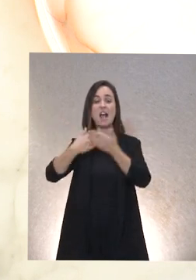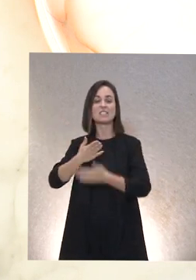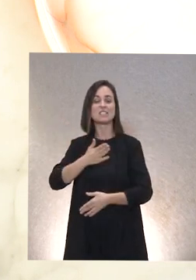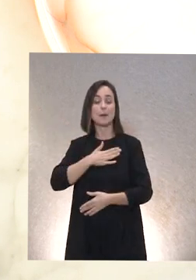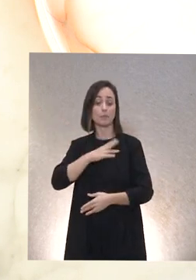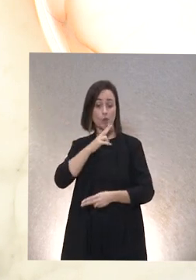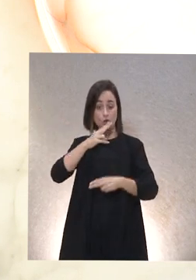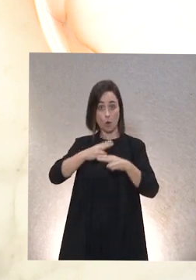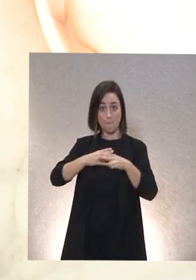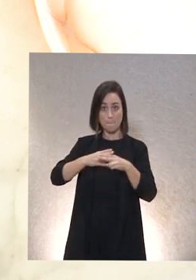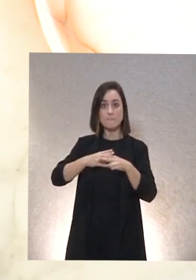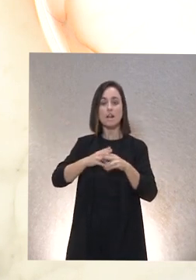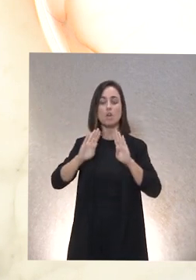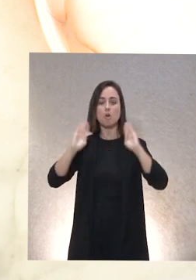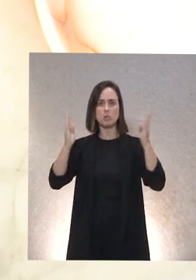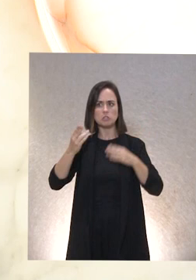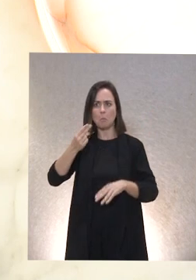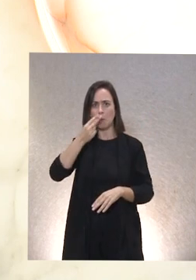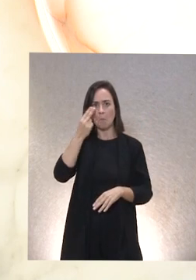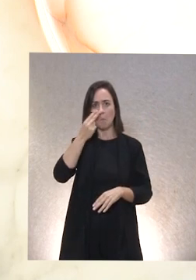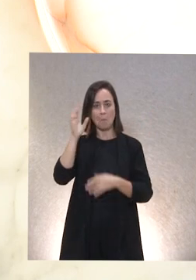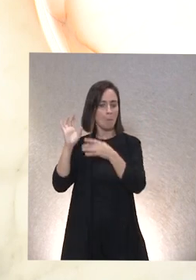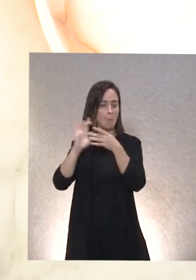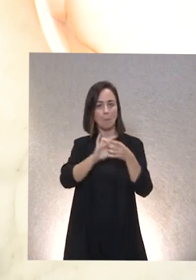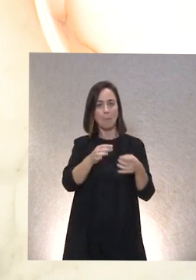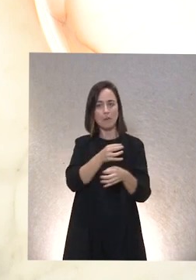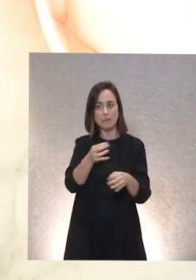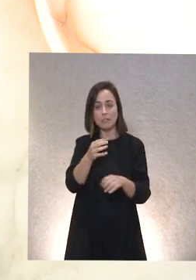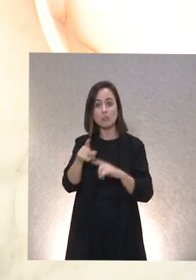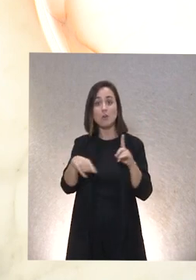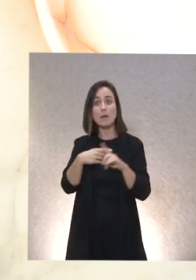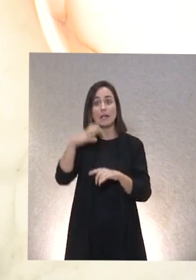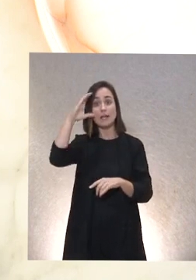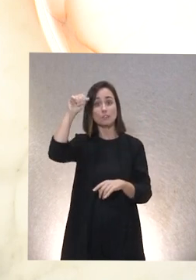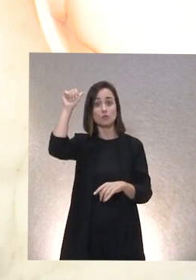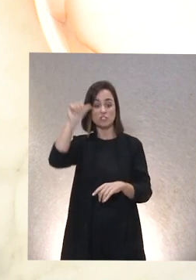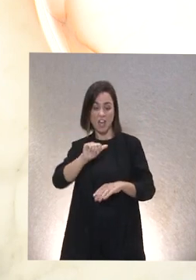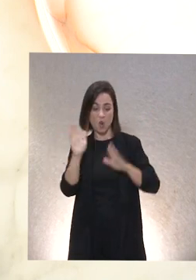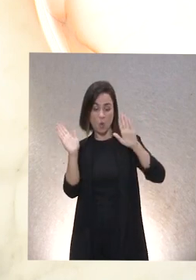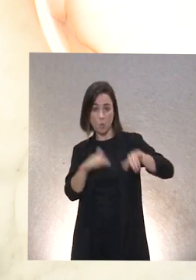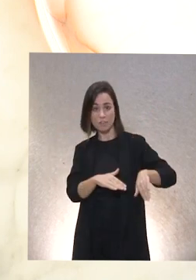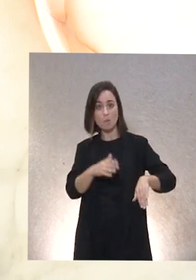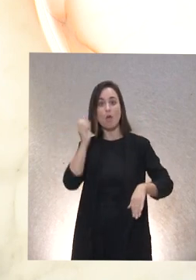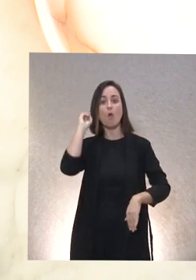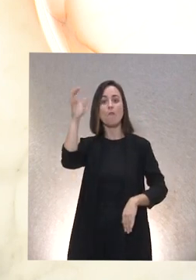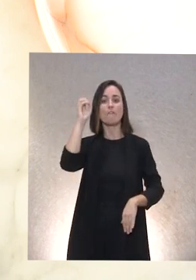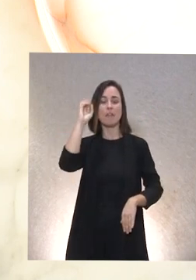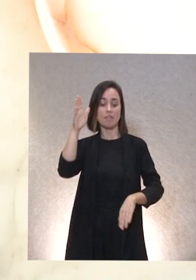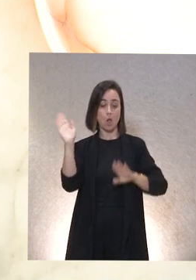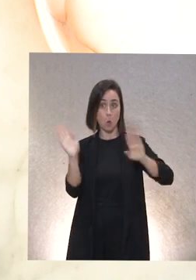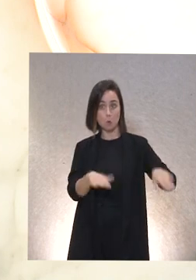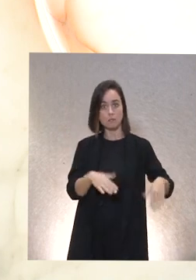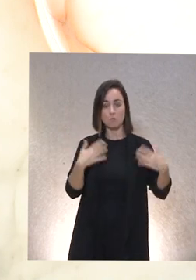congreso y ha sido también un placer escuchar aunque fuese la última parte de la conferencia yo diría